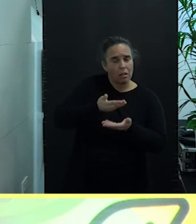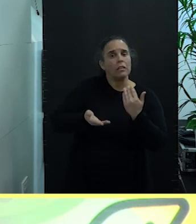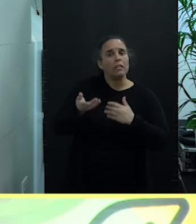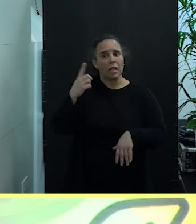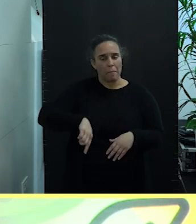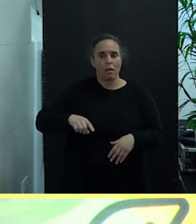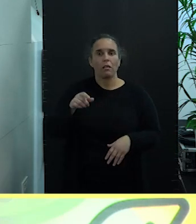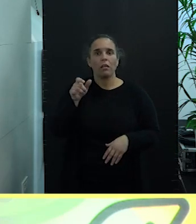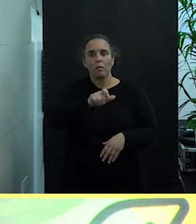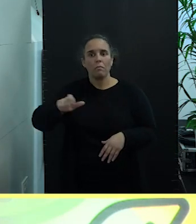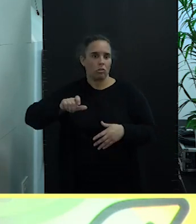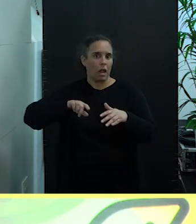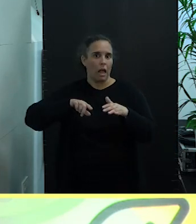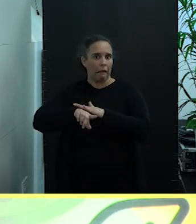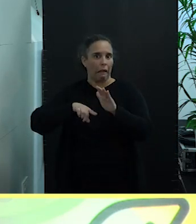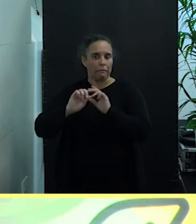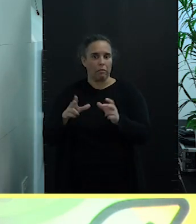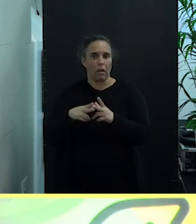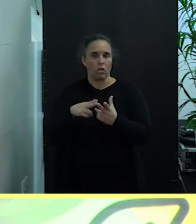actores de la sociedad canaria.